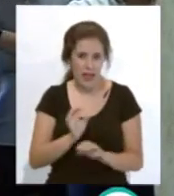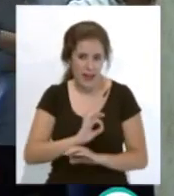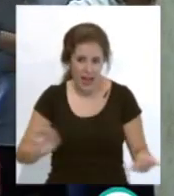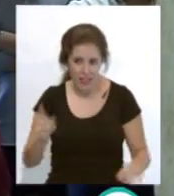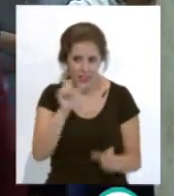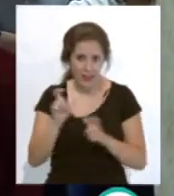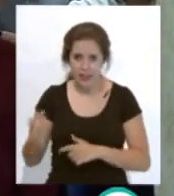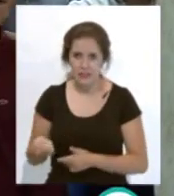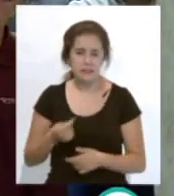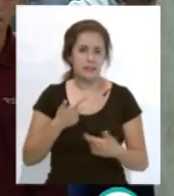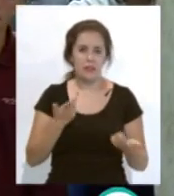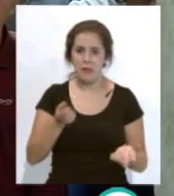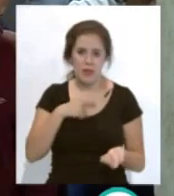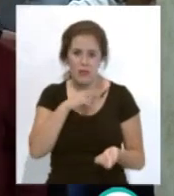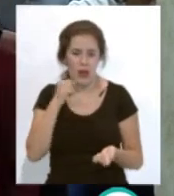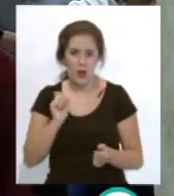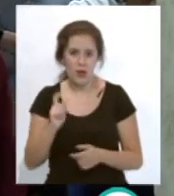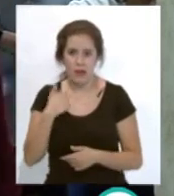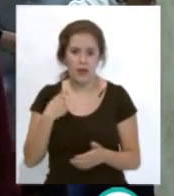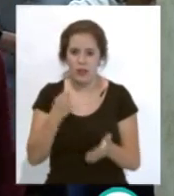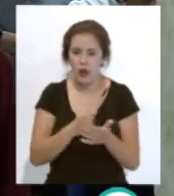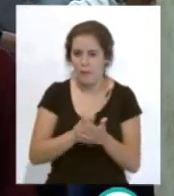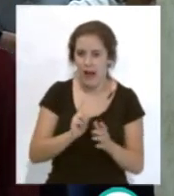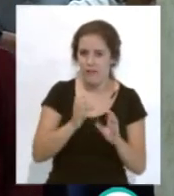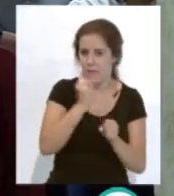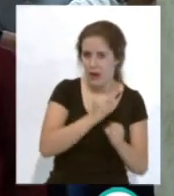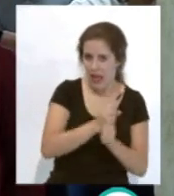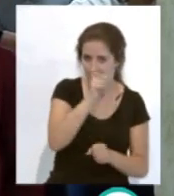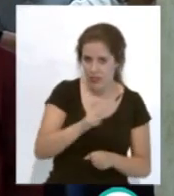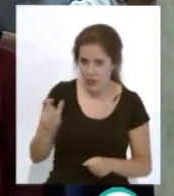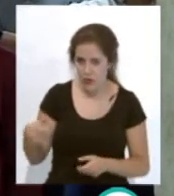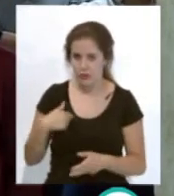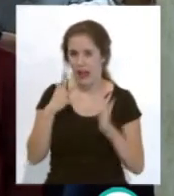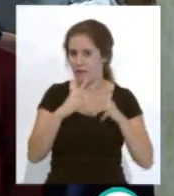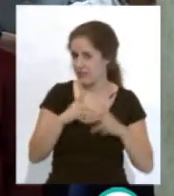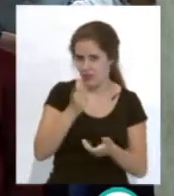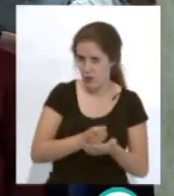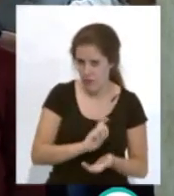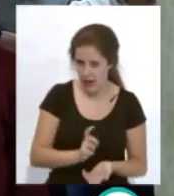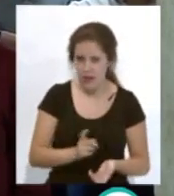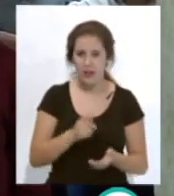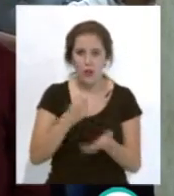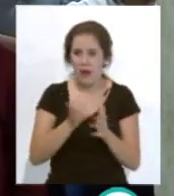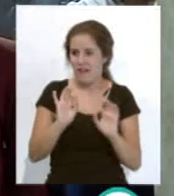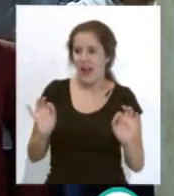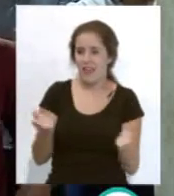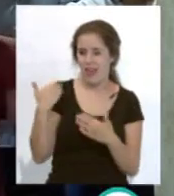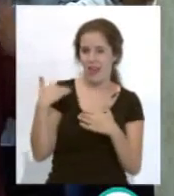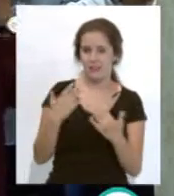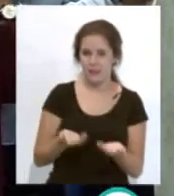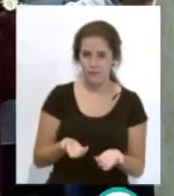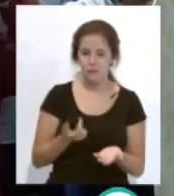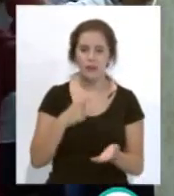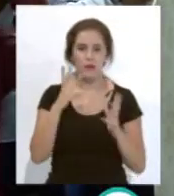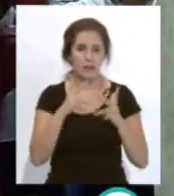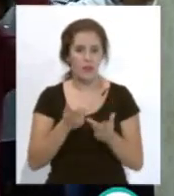nadie y lo que más me dolía es que no se le pagaban a los empleados, a los administrativos, no se le pagaba absolutamente a nadie, donde los